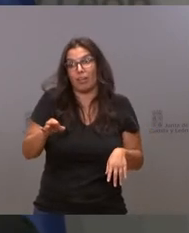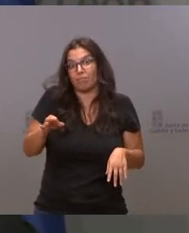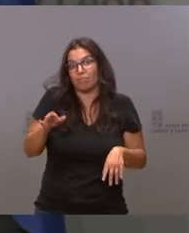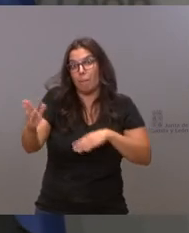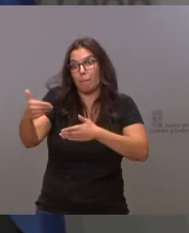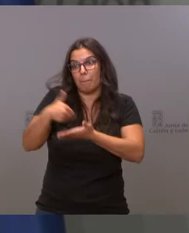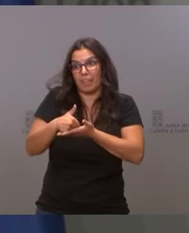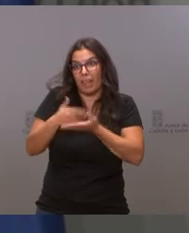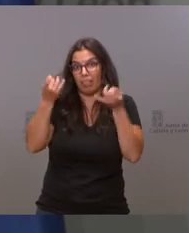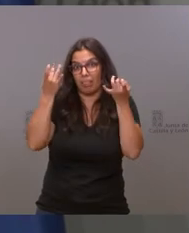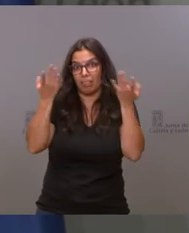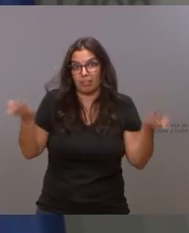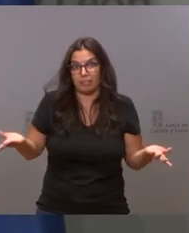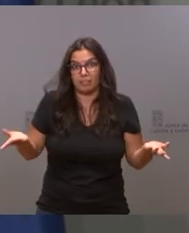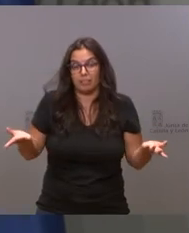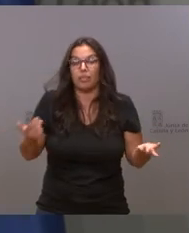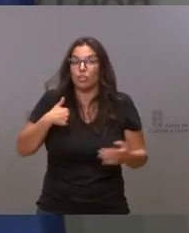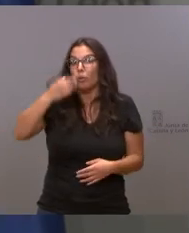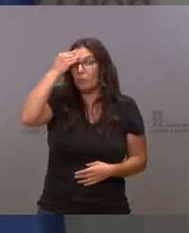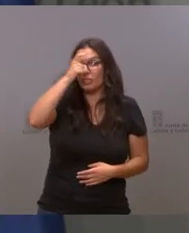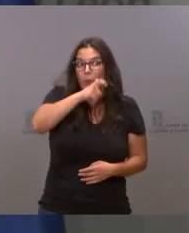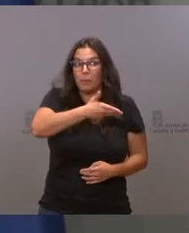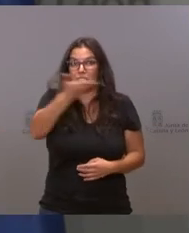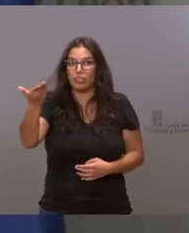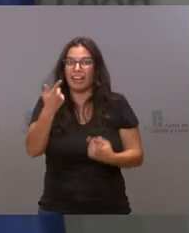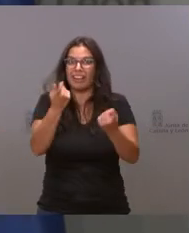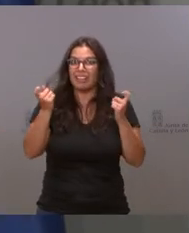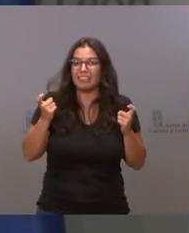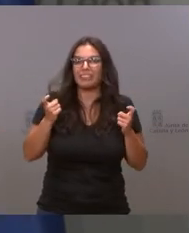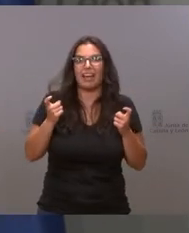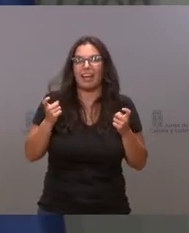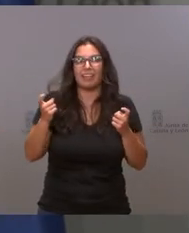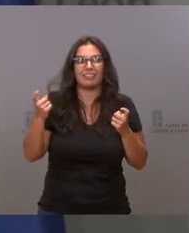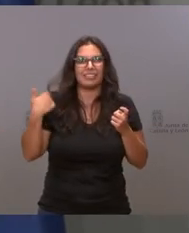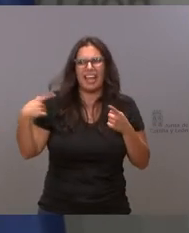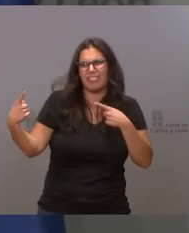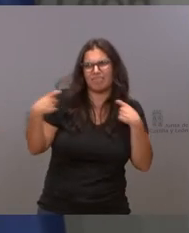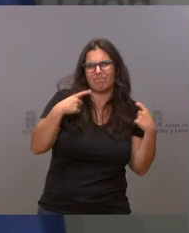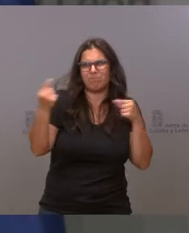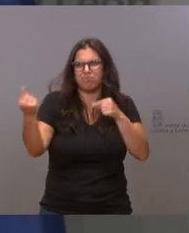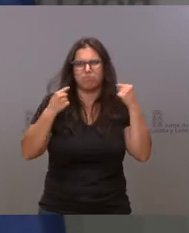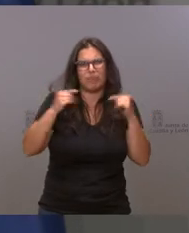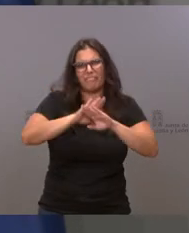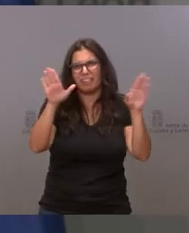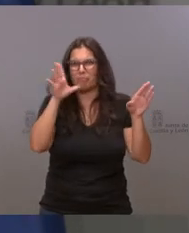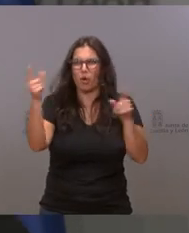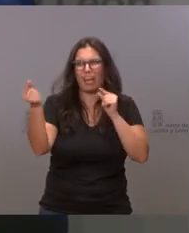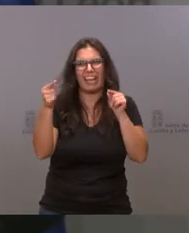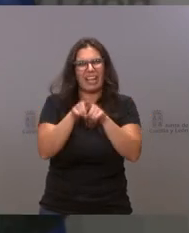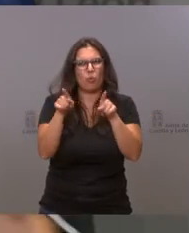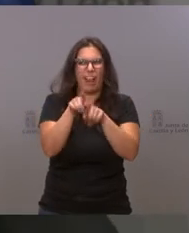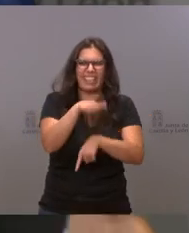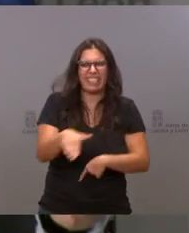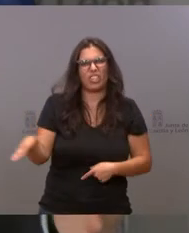pero yo creo que lo que necesitan los ciudadanos es acabar con esta guerra un poco infantil, insisto, y decir,